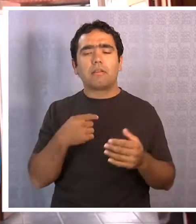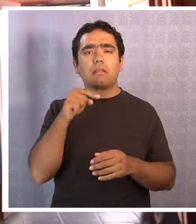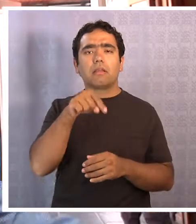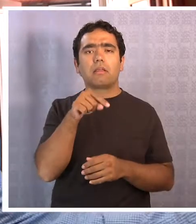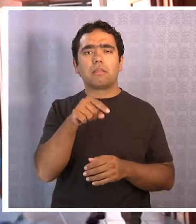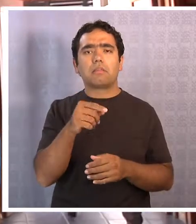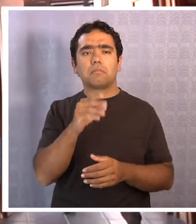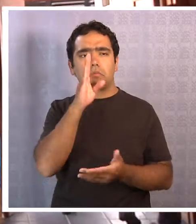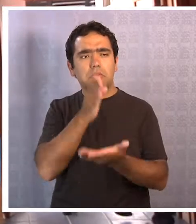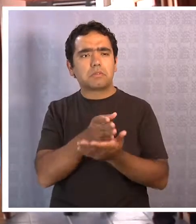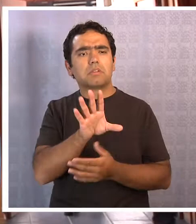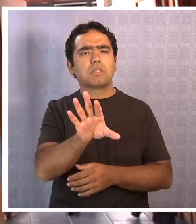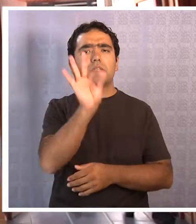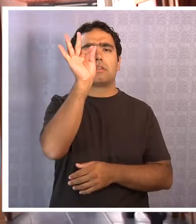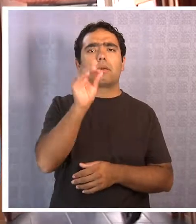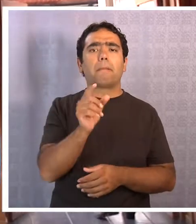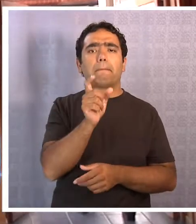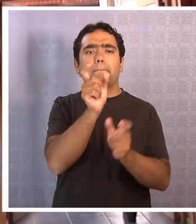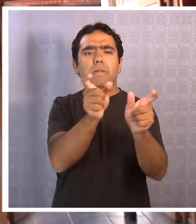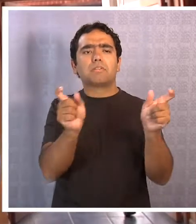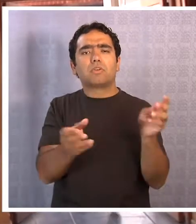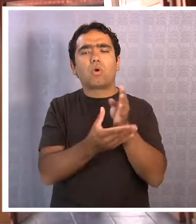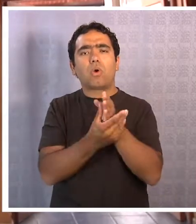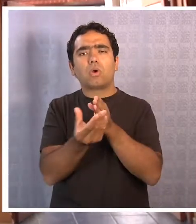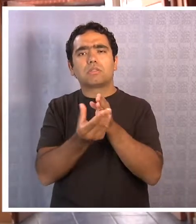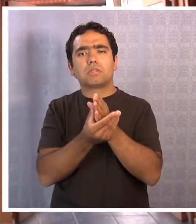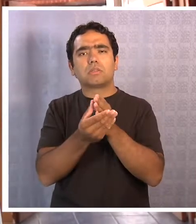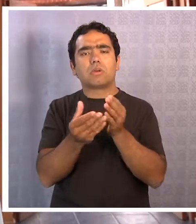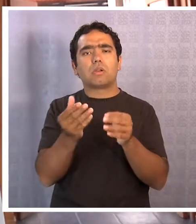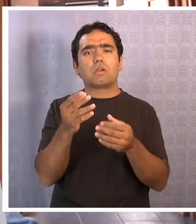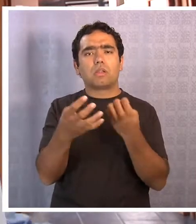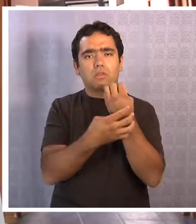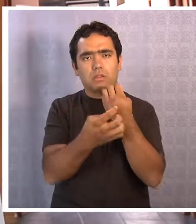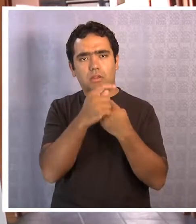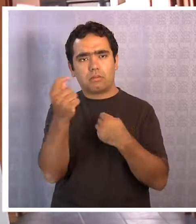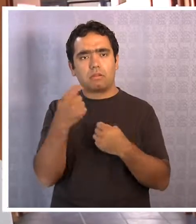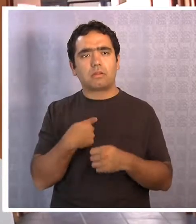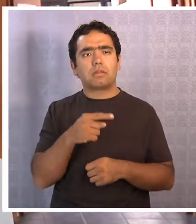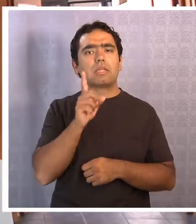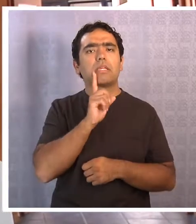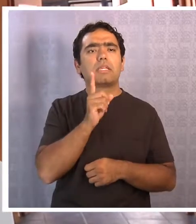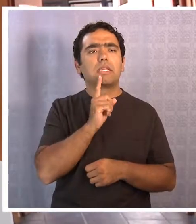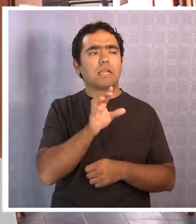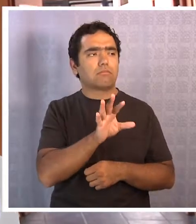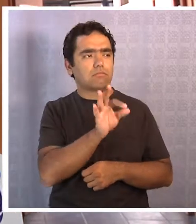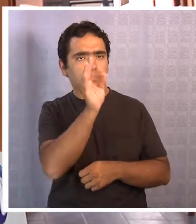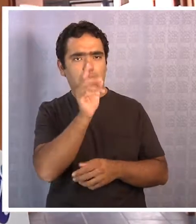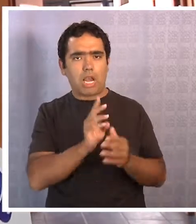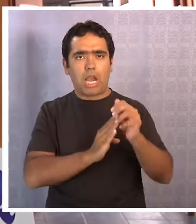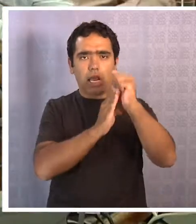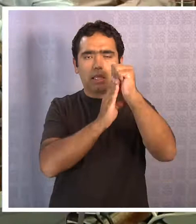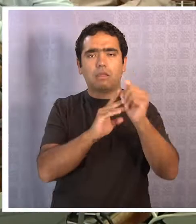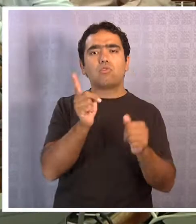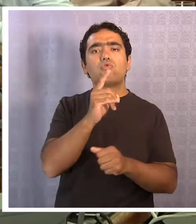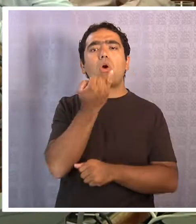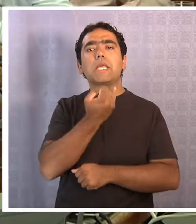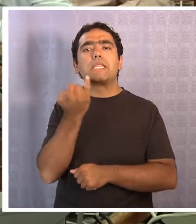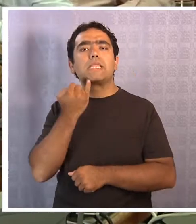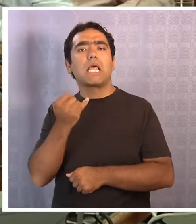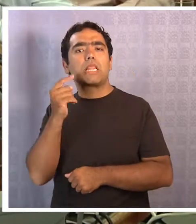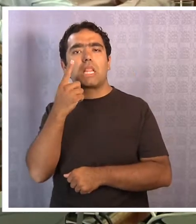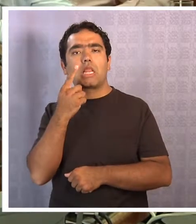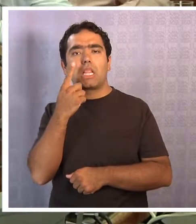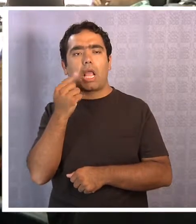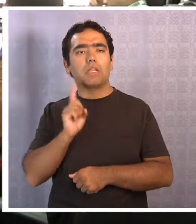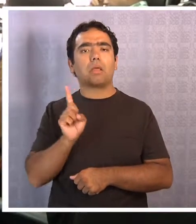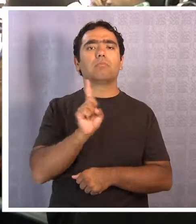que alguien de los consejeros regionales sea el presidente y que ya no sea el intendente. Y esto pasa un poco por dejar de